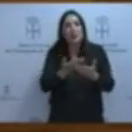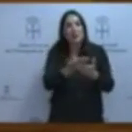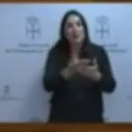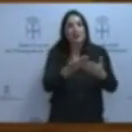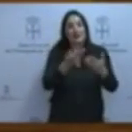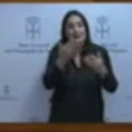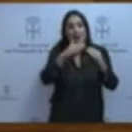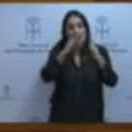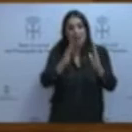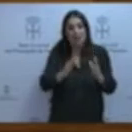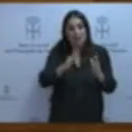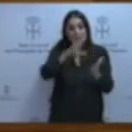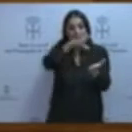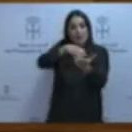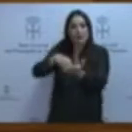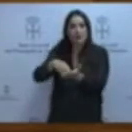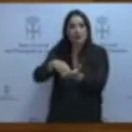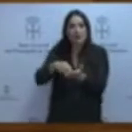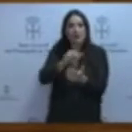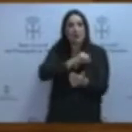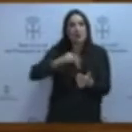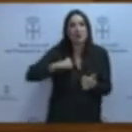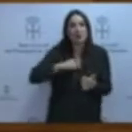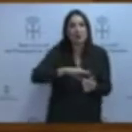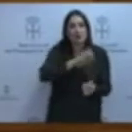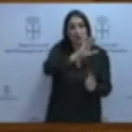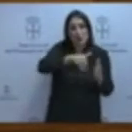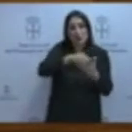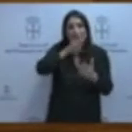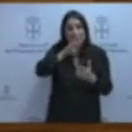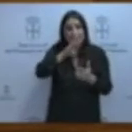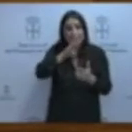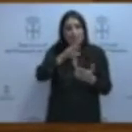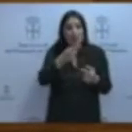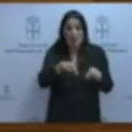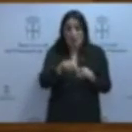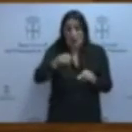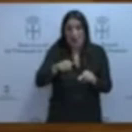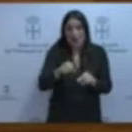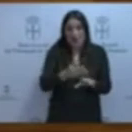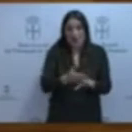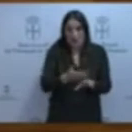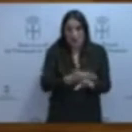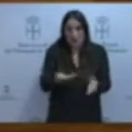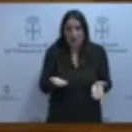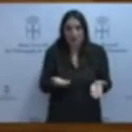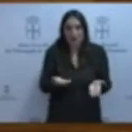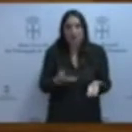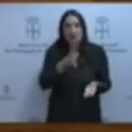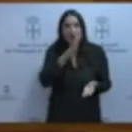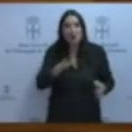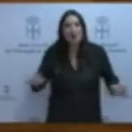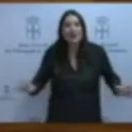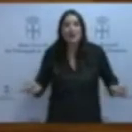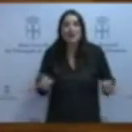privadas de educación de 0 a 3, como han hecho en esta misma Cámara hace tan solo un ratito. Y es que la libertad